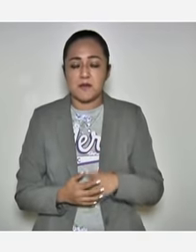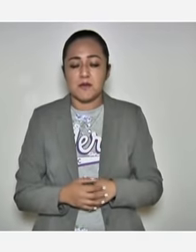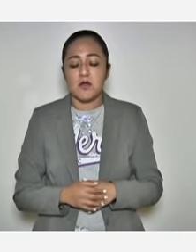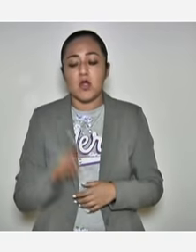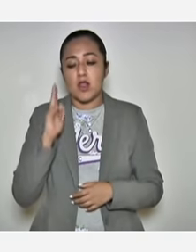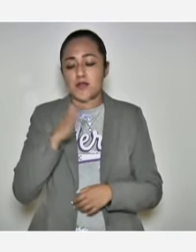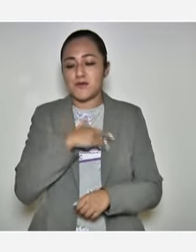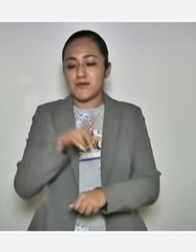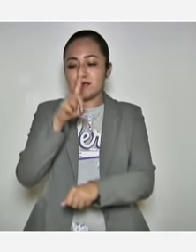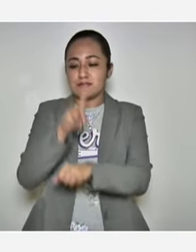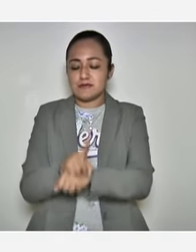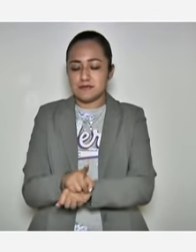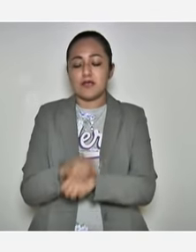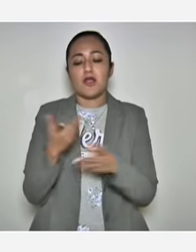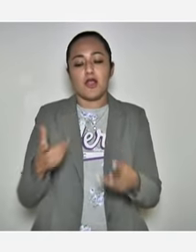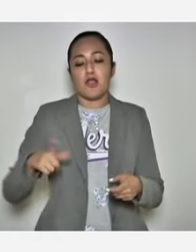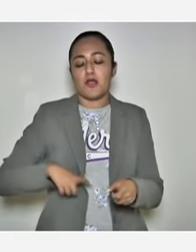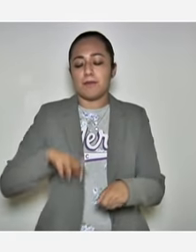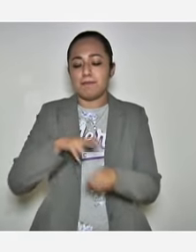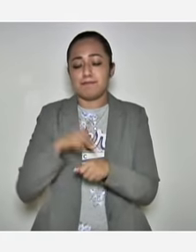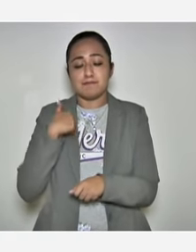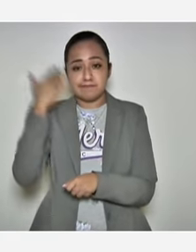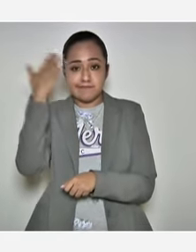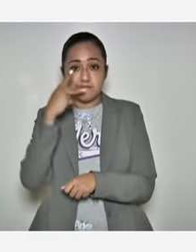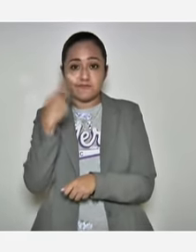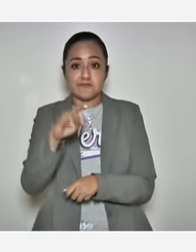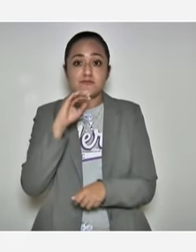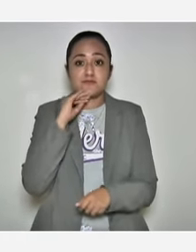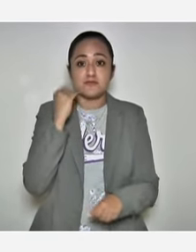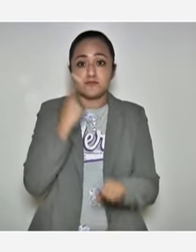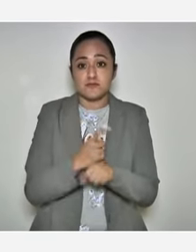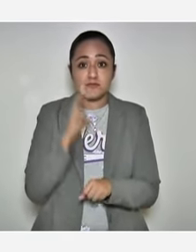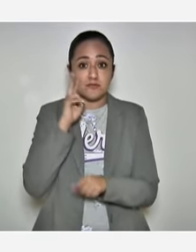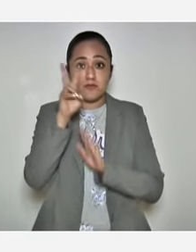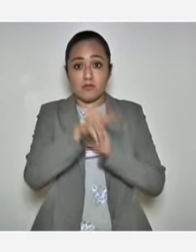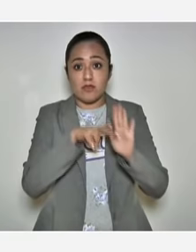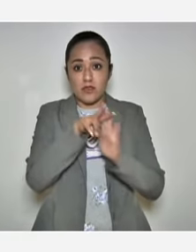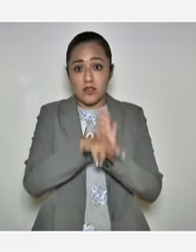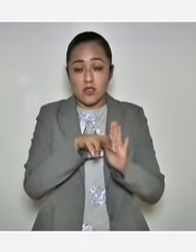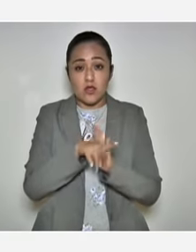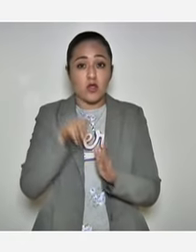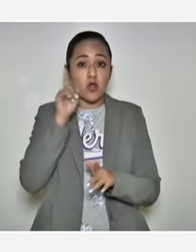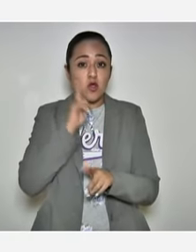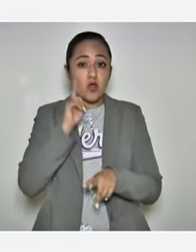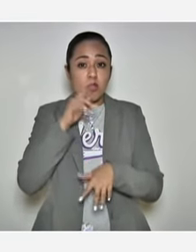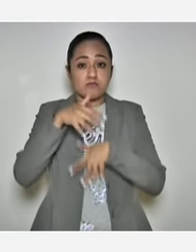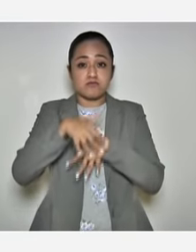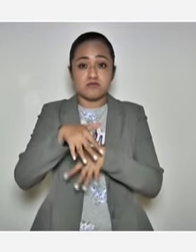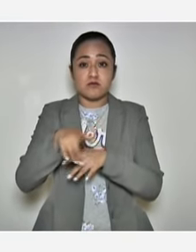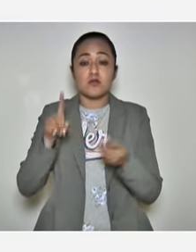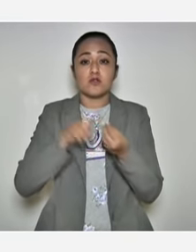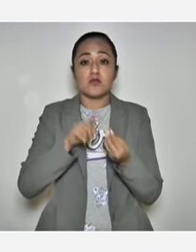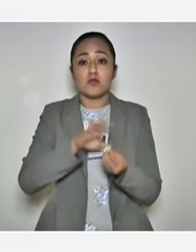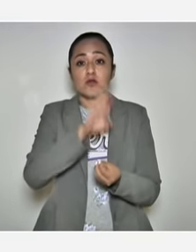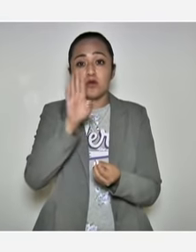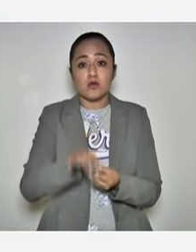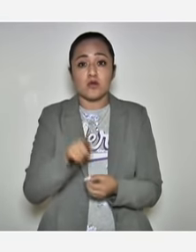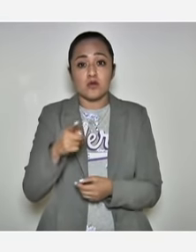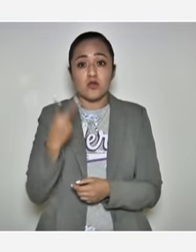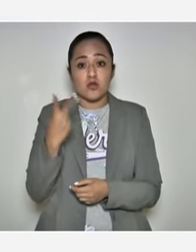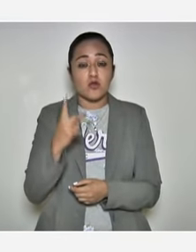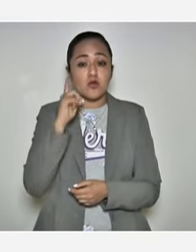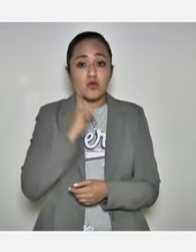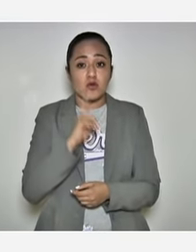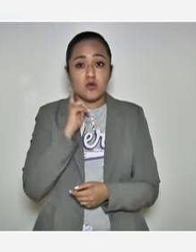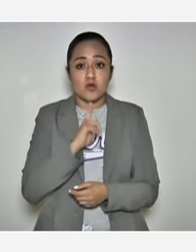Hola, ¿qué tal? Muy buenos días. Gobernador, saber si ya tuvo la oportunidad de ver el video de las normalistas, en donde pierden la vida estas dos